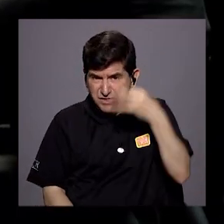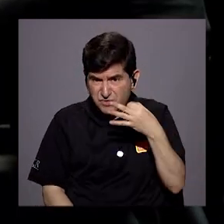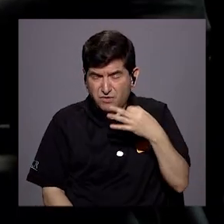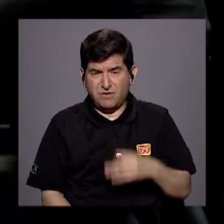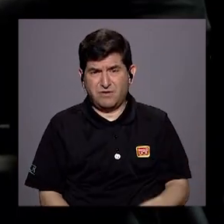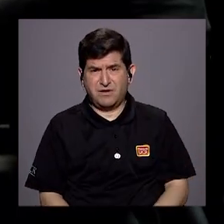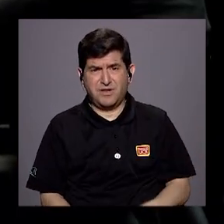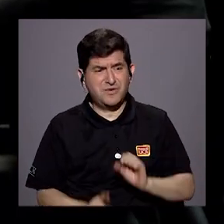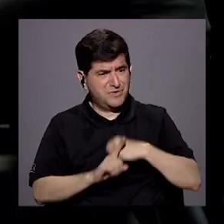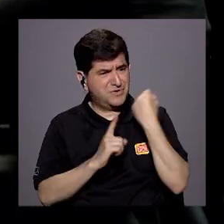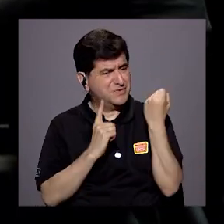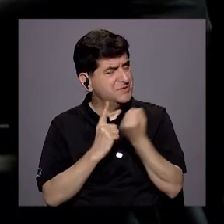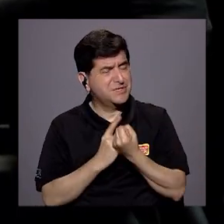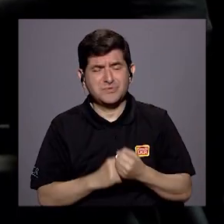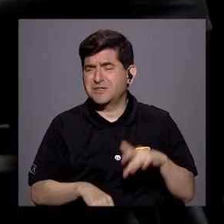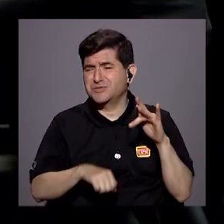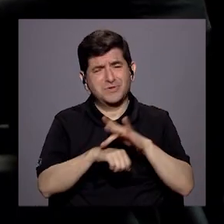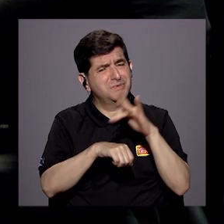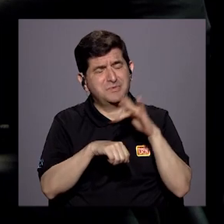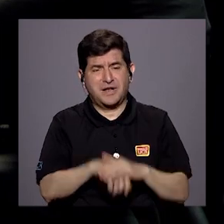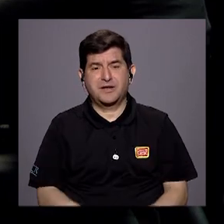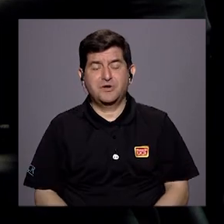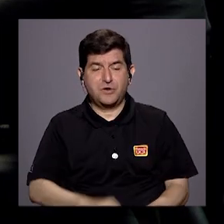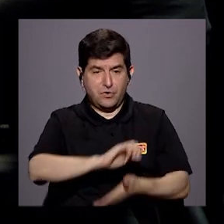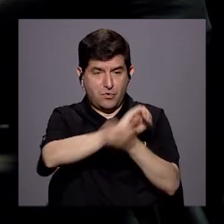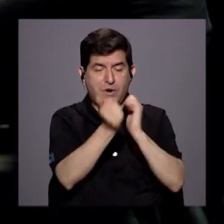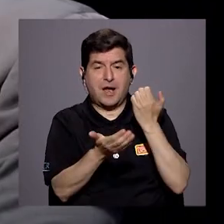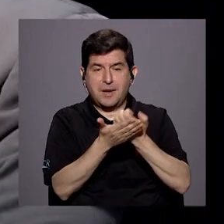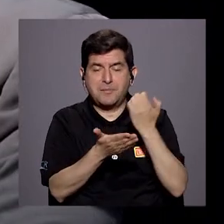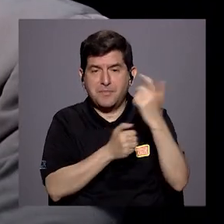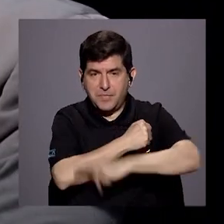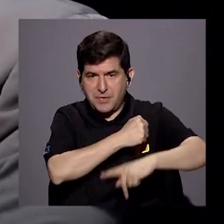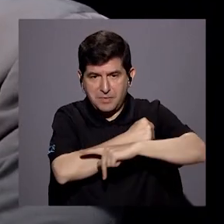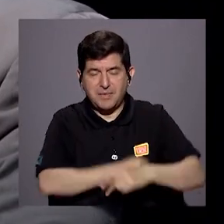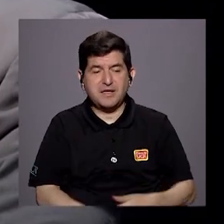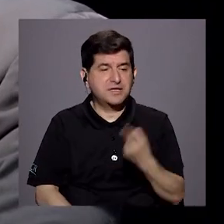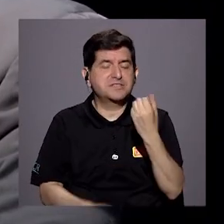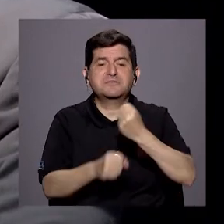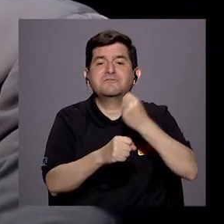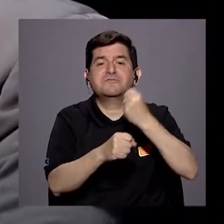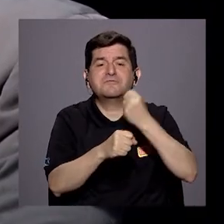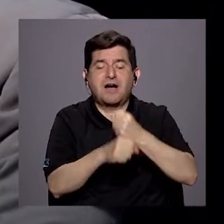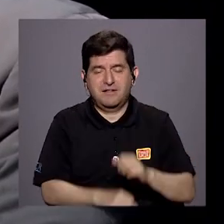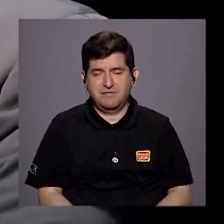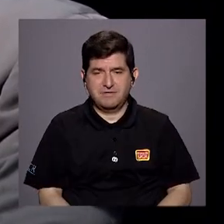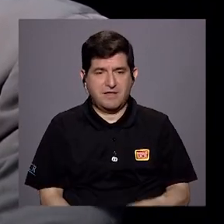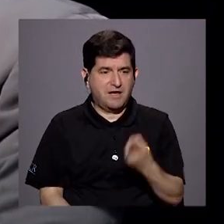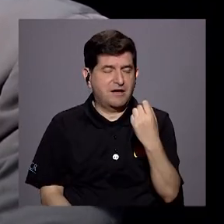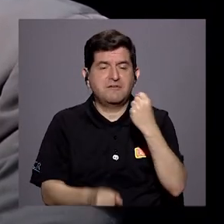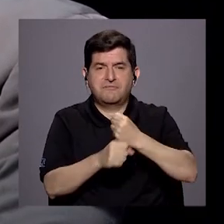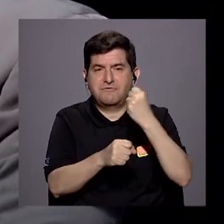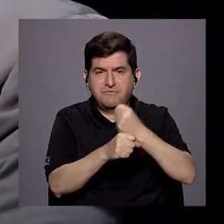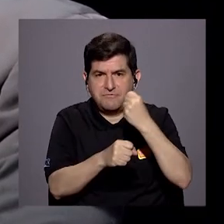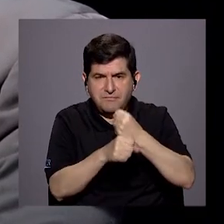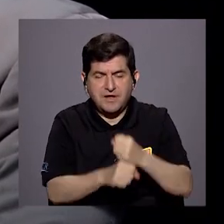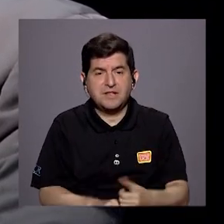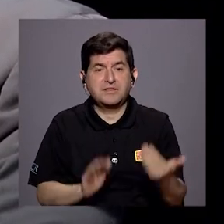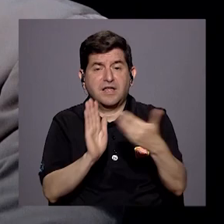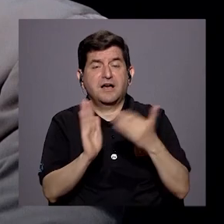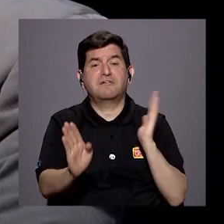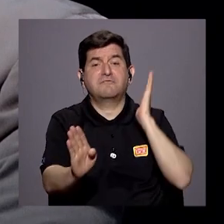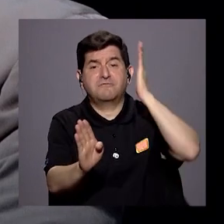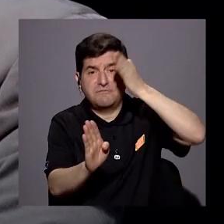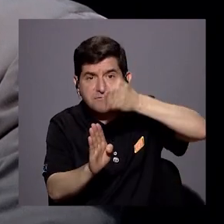me parece que todavía muy temprano. Don reforma fiscal, desempleo. Ese desempleo ocasiona una